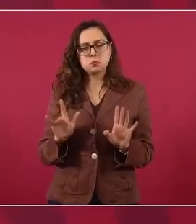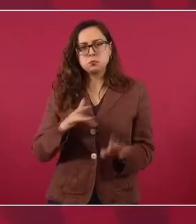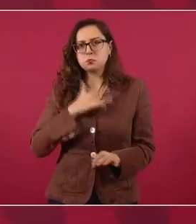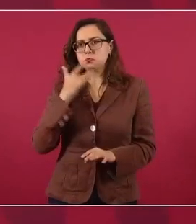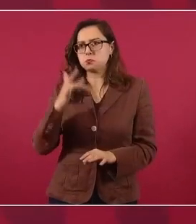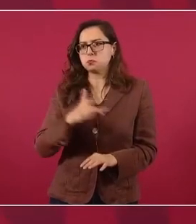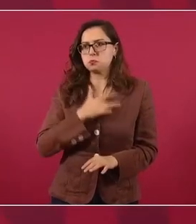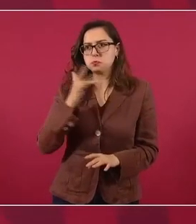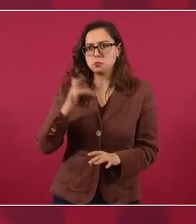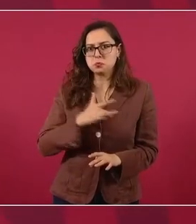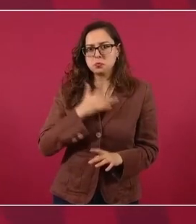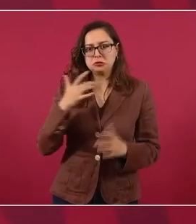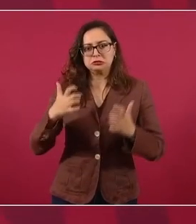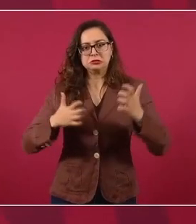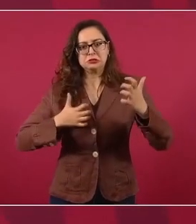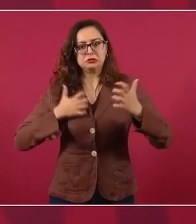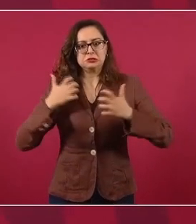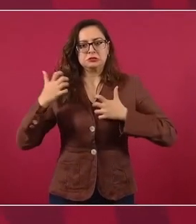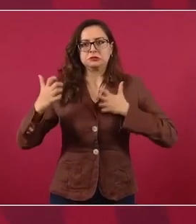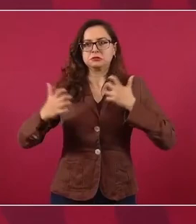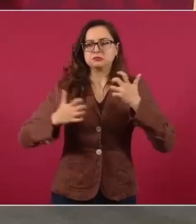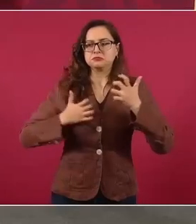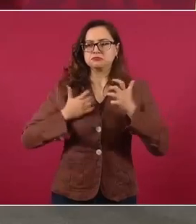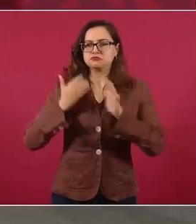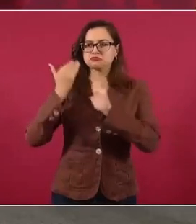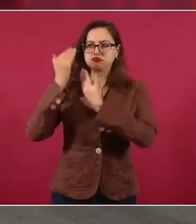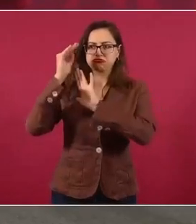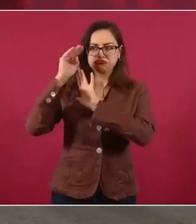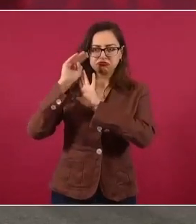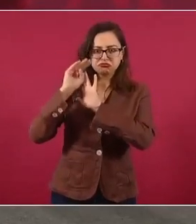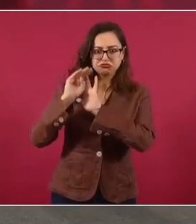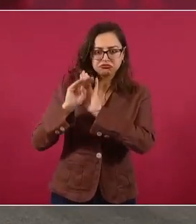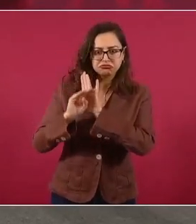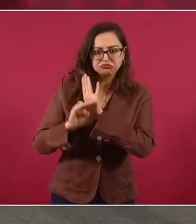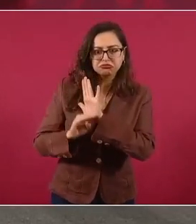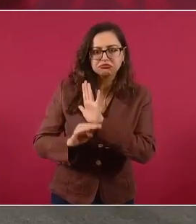ya llegar a acuerdos.